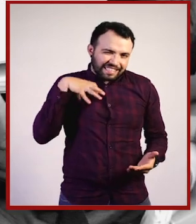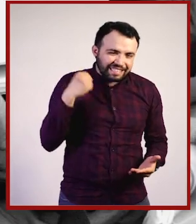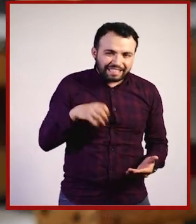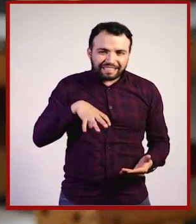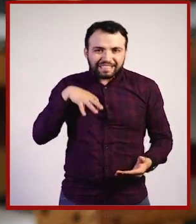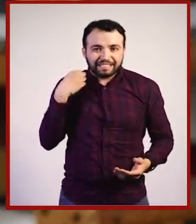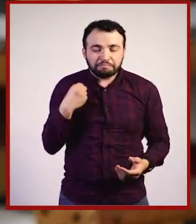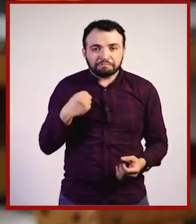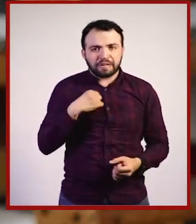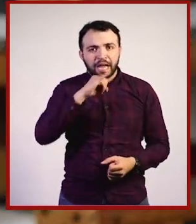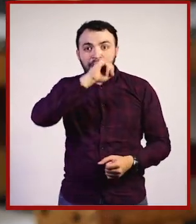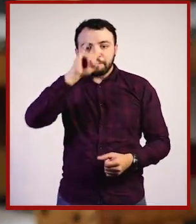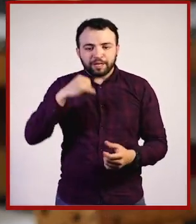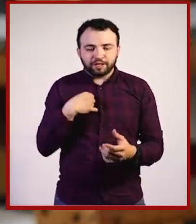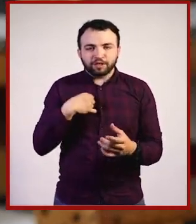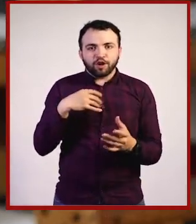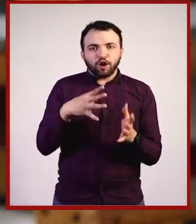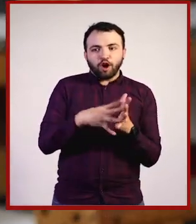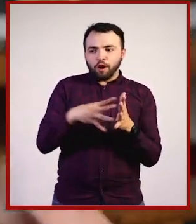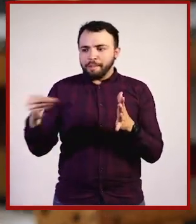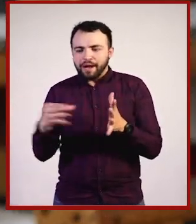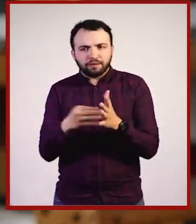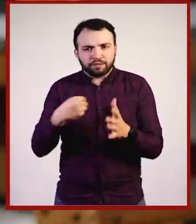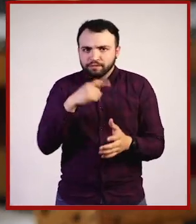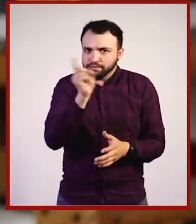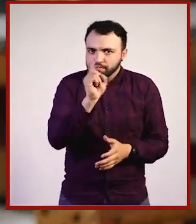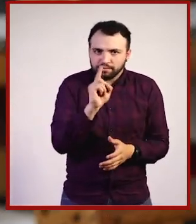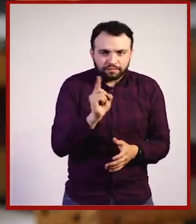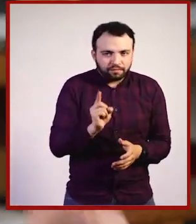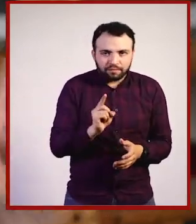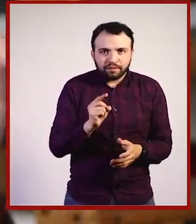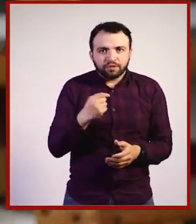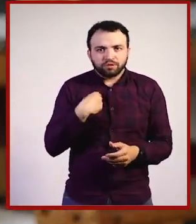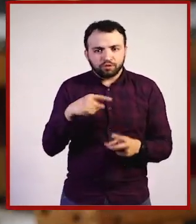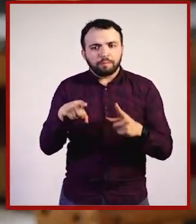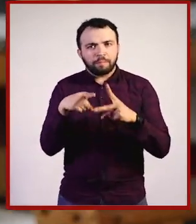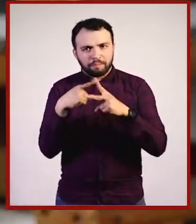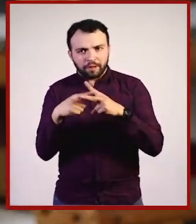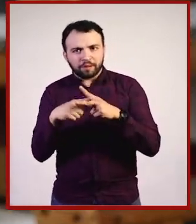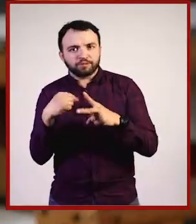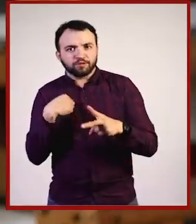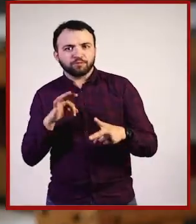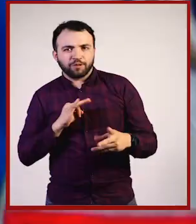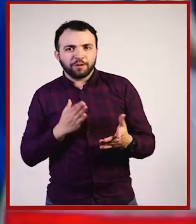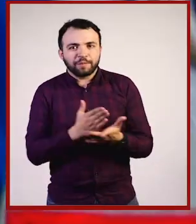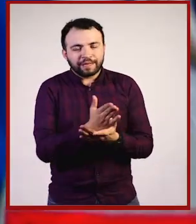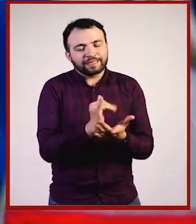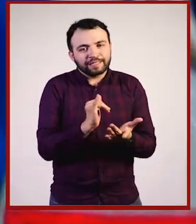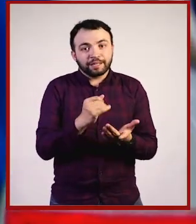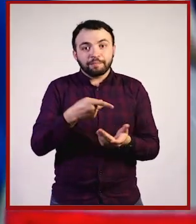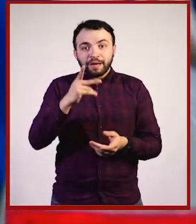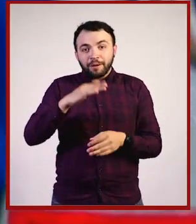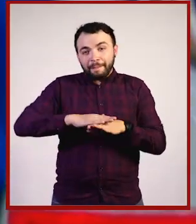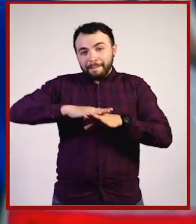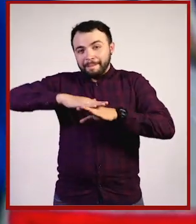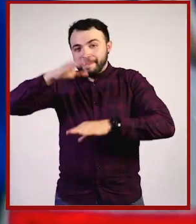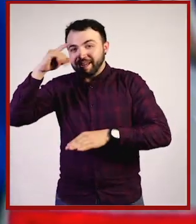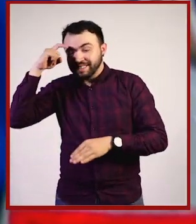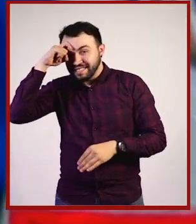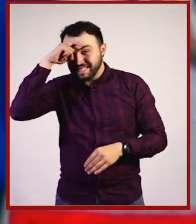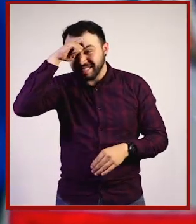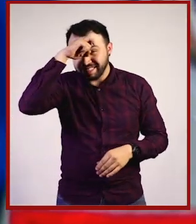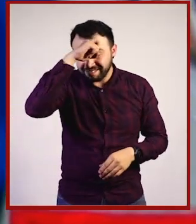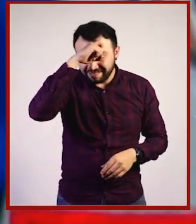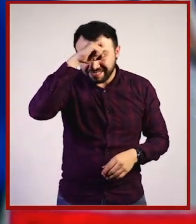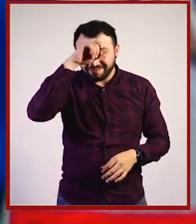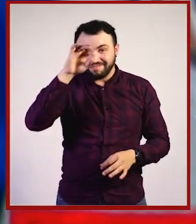copié, lo aseguro que no copié, pero pude pasar matemáticas, y todavía más difícil que matemáticas, para mí, química.